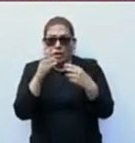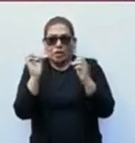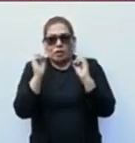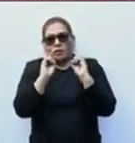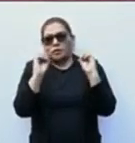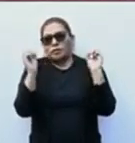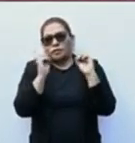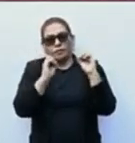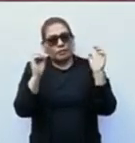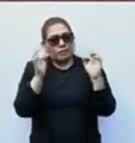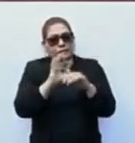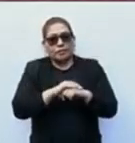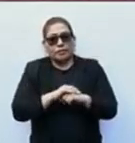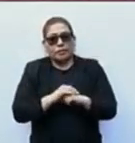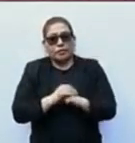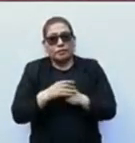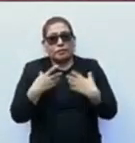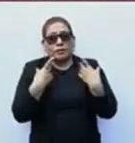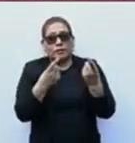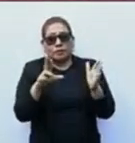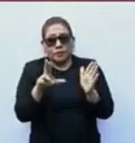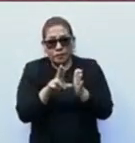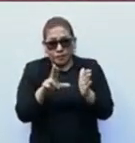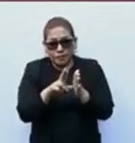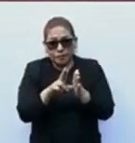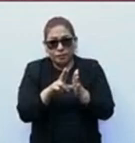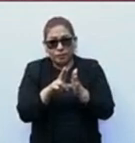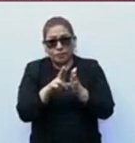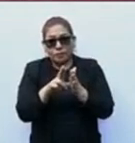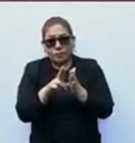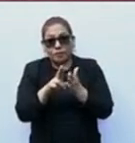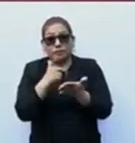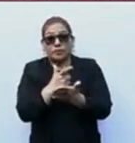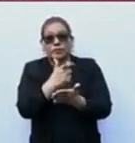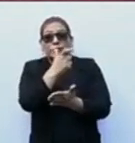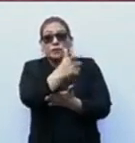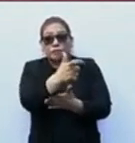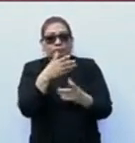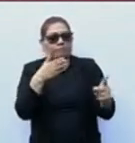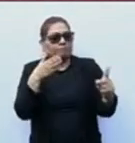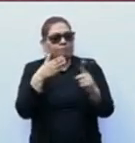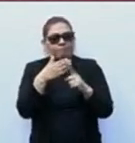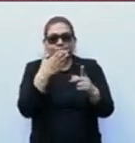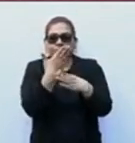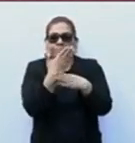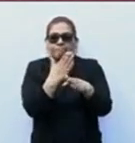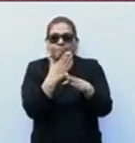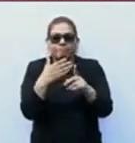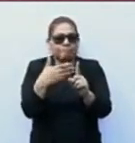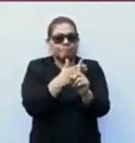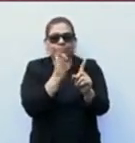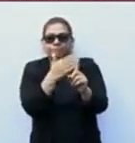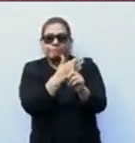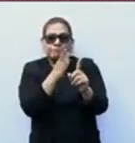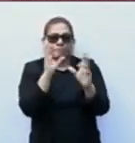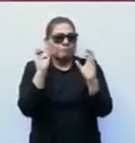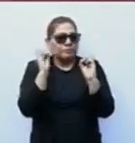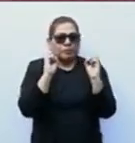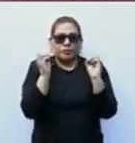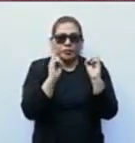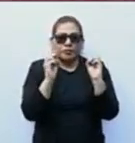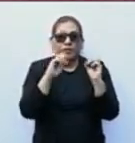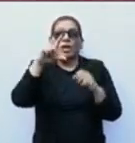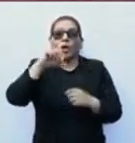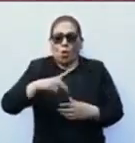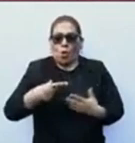es que ustedes reciban su tarjeta y les llegue su transferencia directa, sin intermediarios. Les entregamos